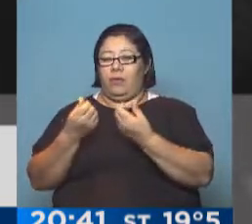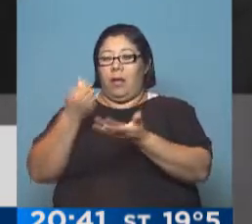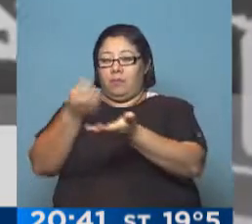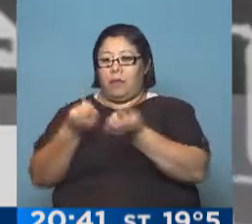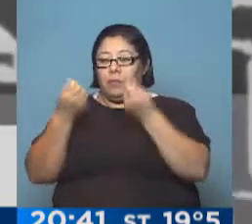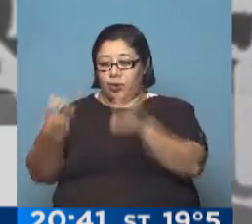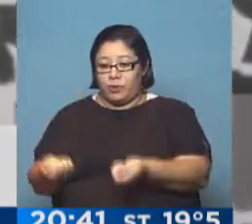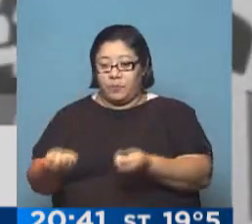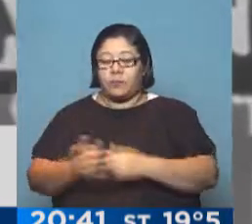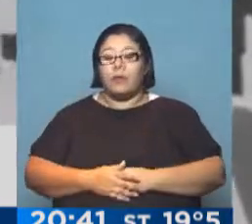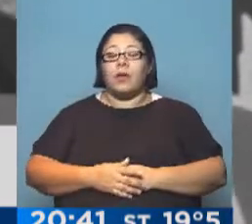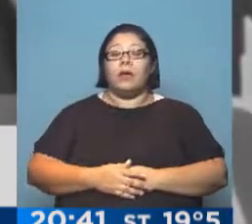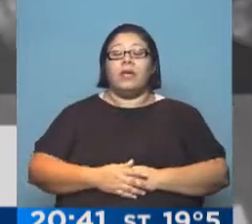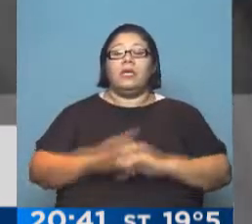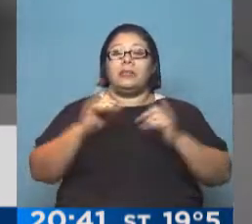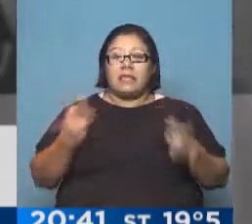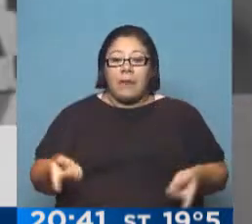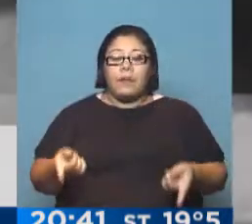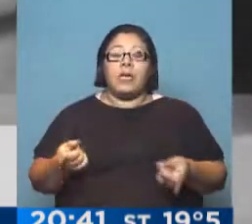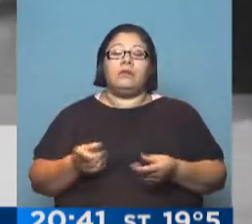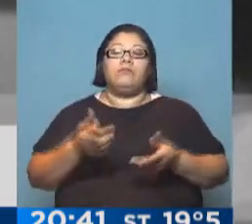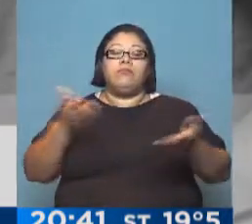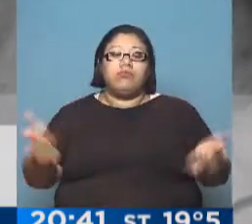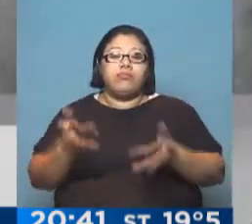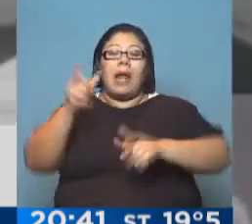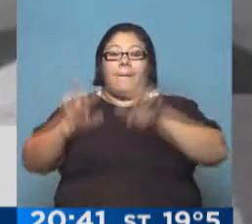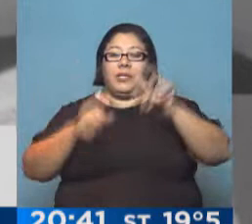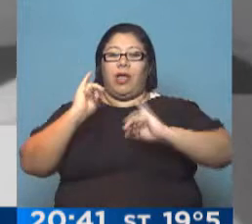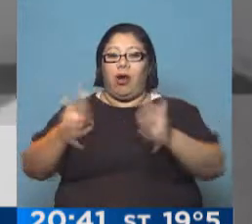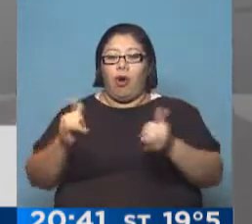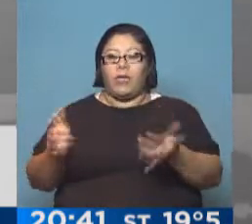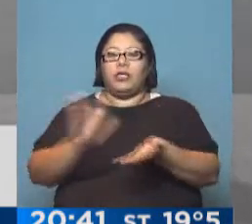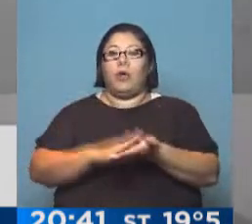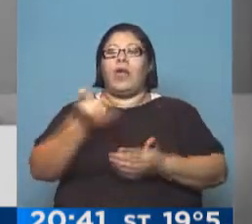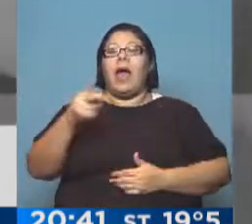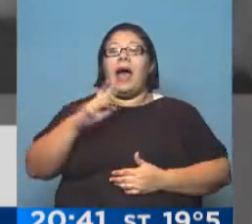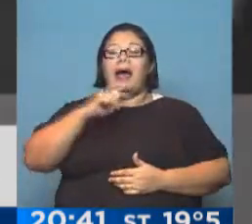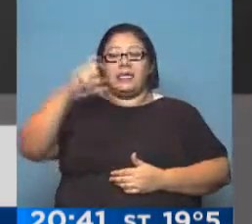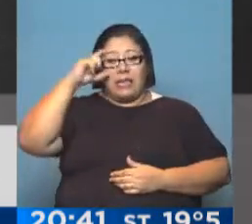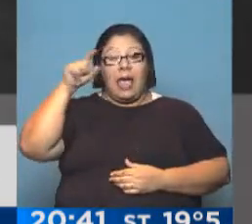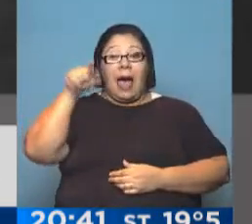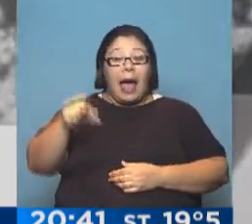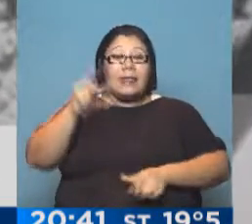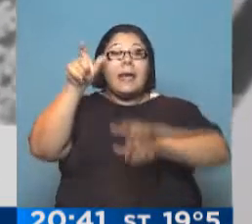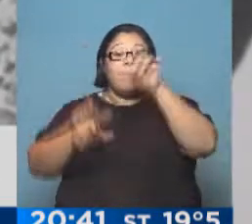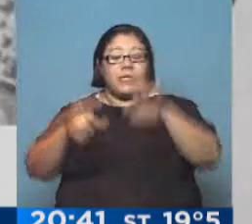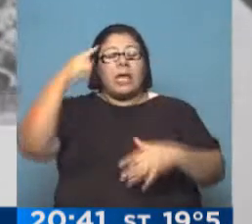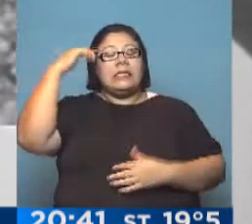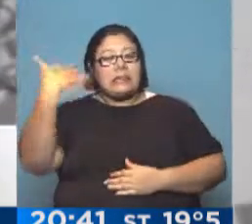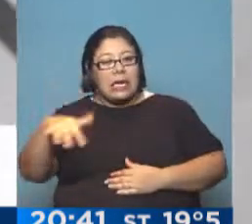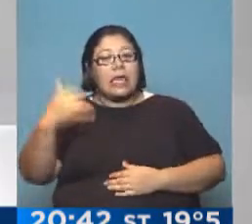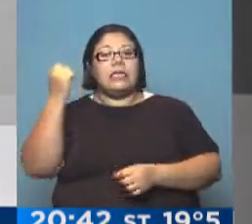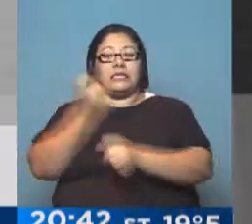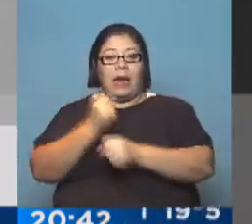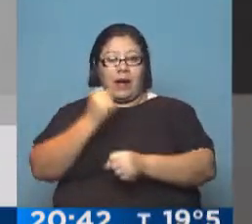inicios, también instituyó un premio para estimular a los más jóvenes. Allí, trabajaban muchos intelectuales expulsados